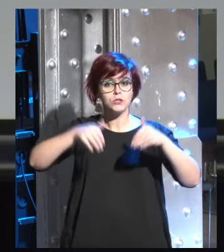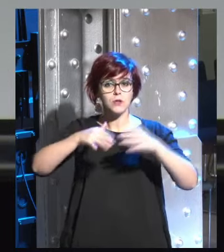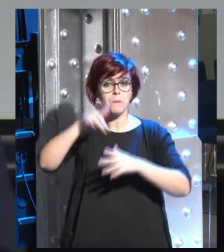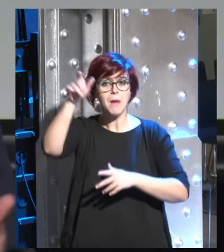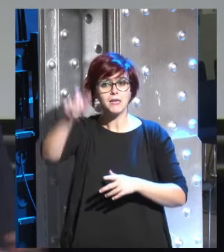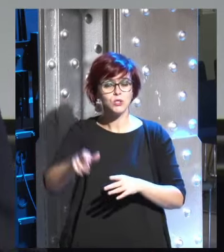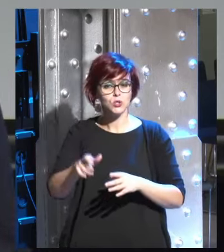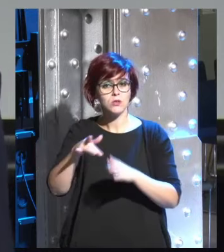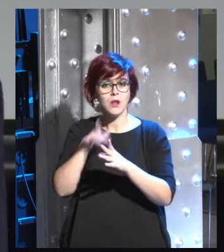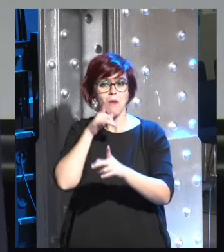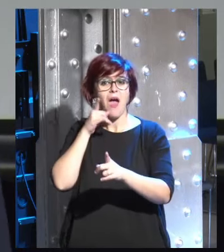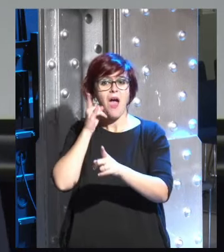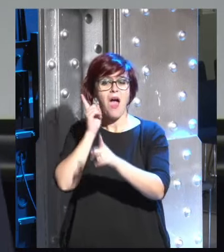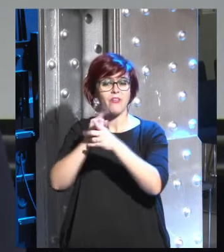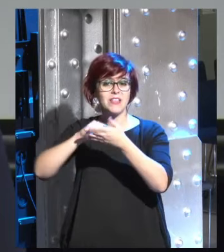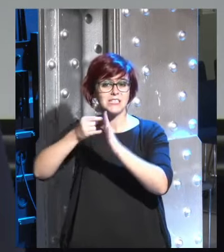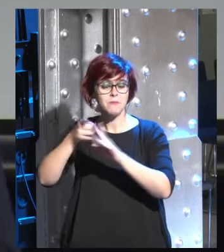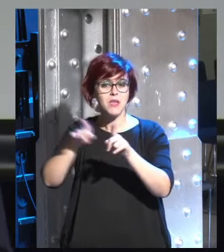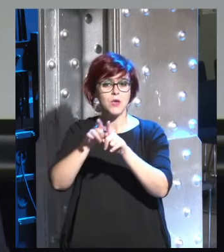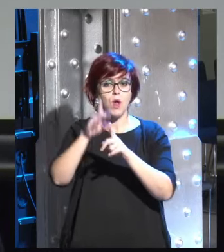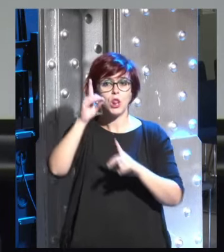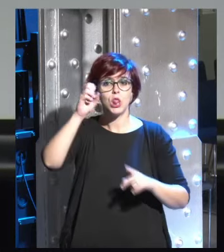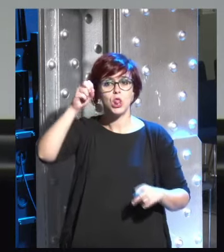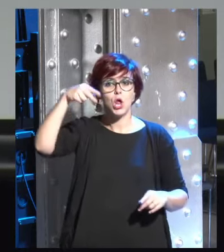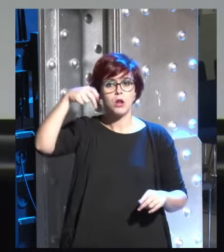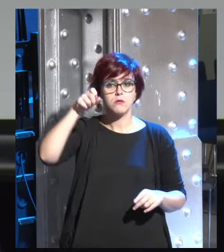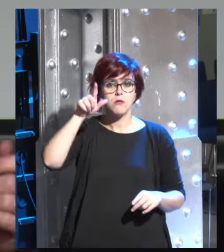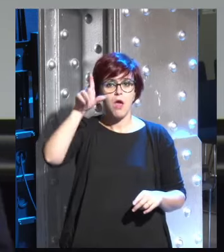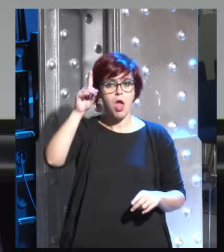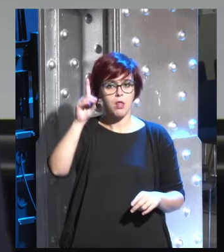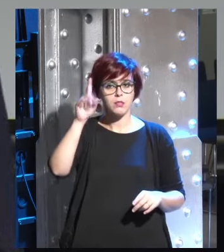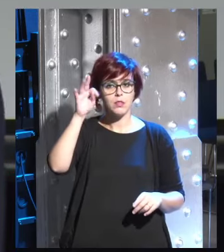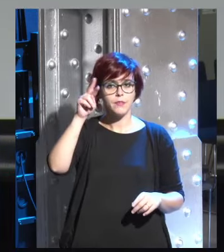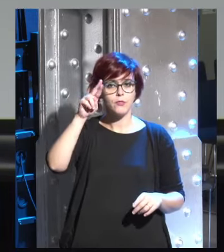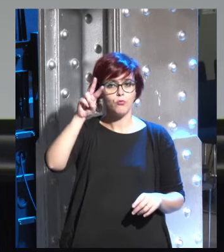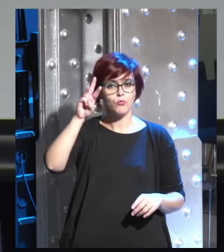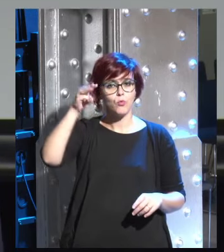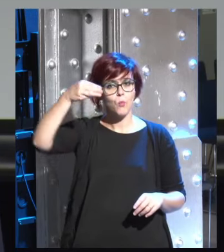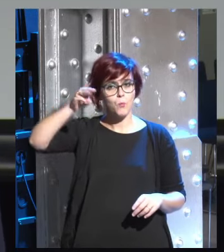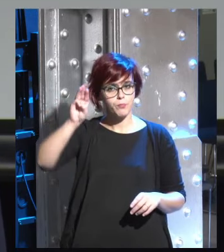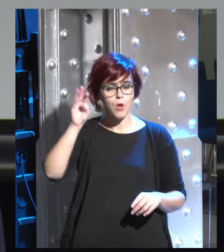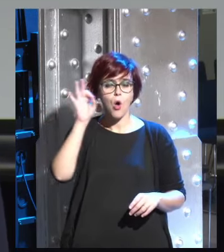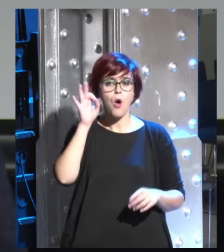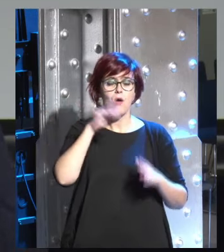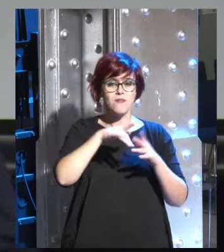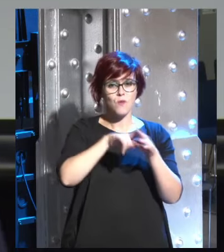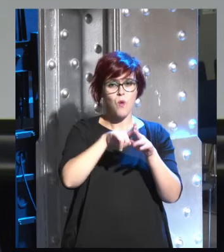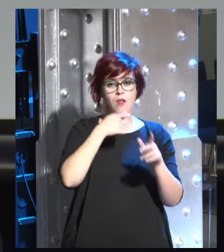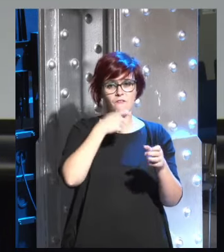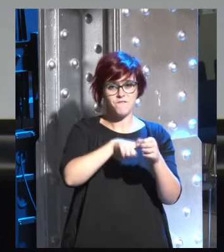personas antisistema como Donald Trump o por el Brexit en el Reino Unido es porque las personas